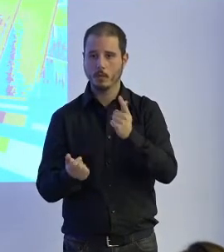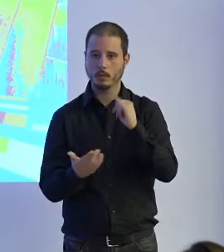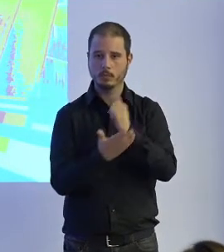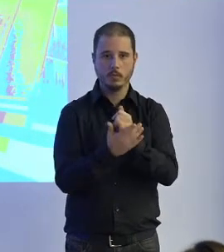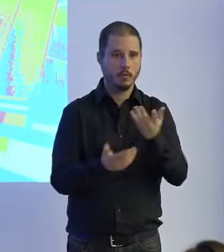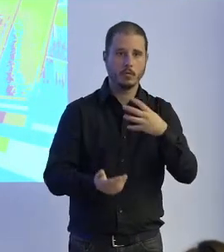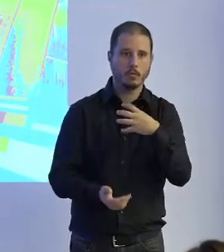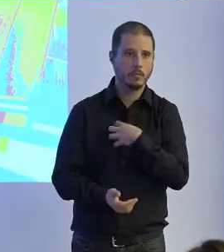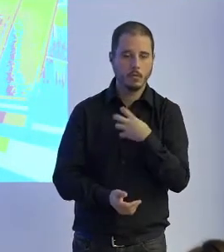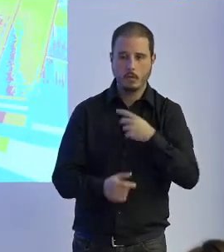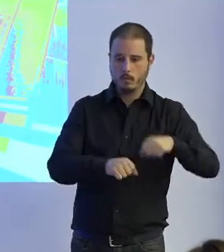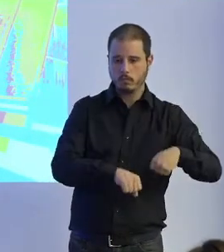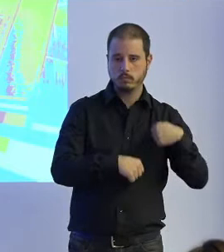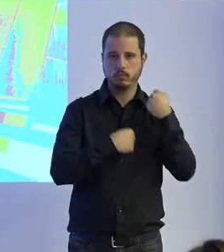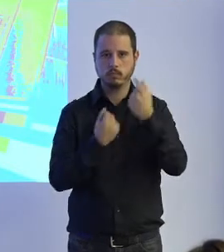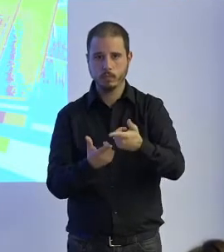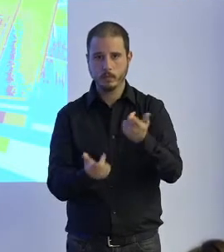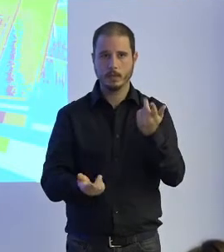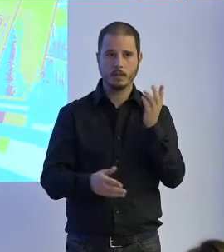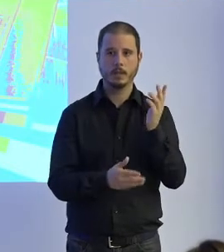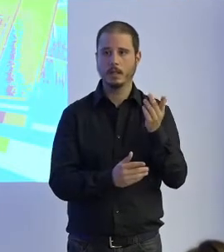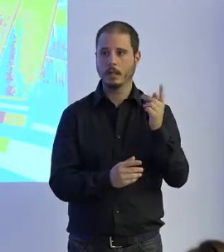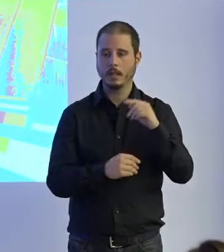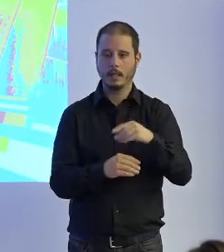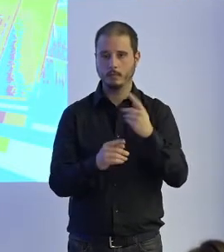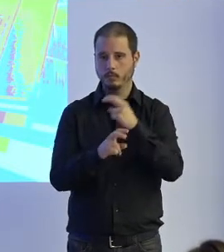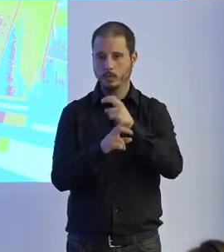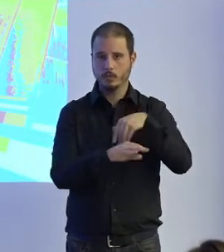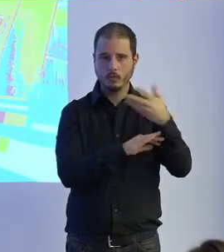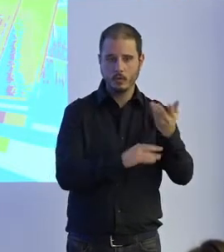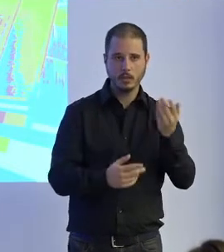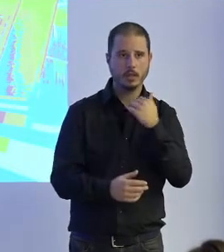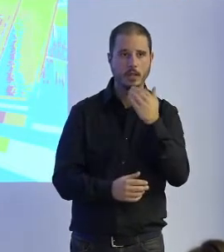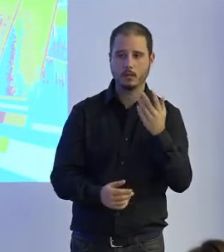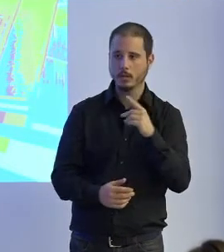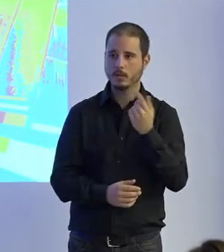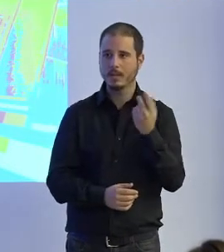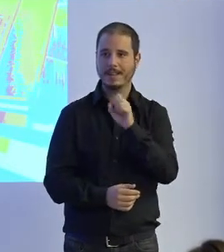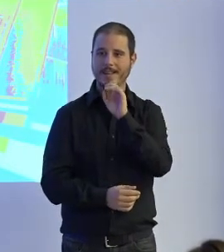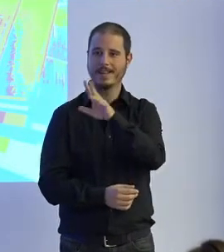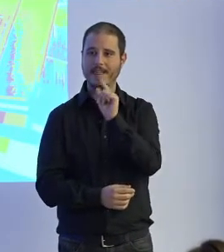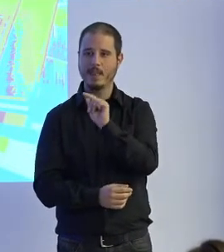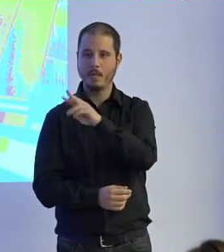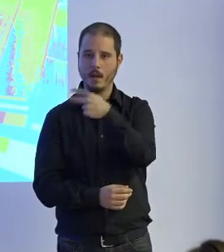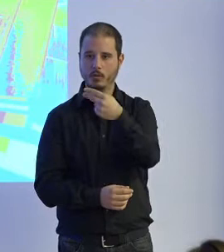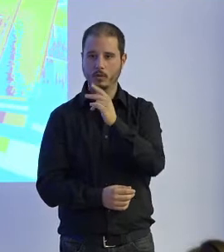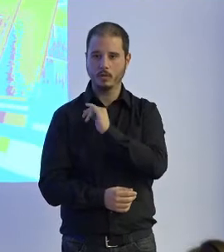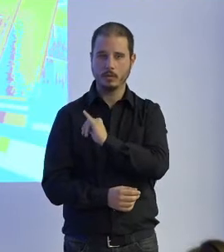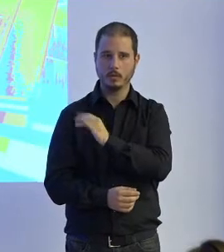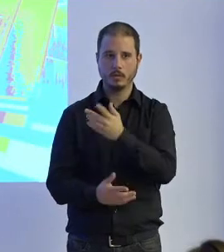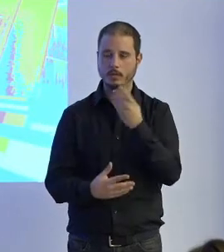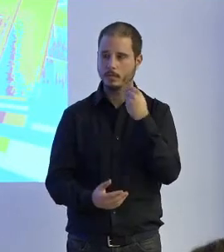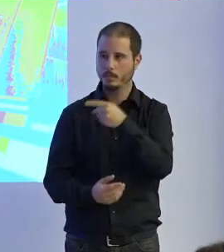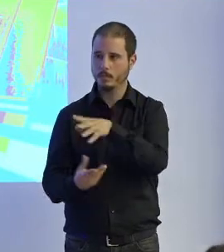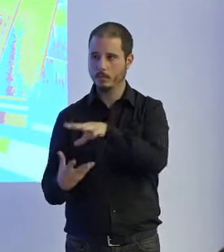exoesqueleto necesitamos algo entonces dijimos a ver tenían 15 mil euros a ver qué no hace y empezamos a pensar